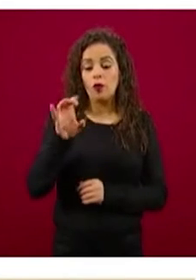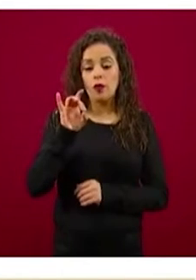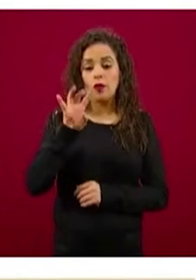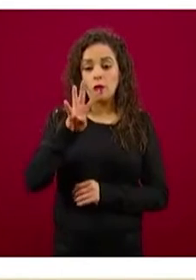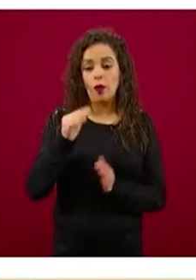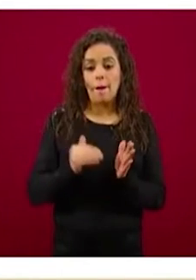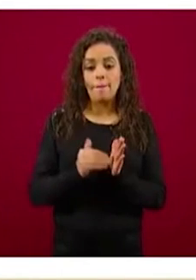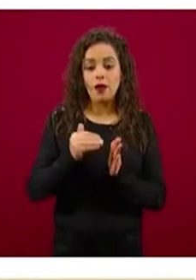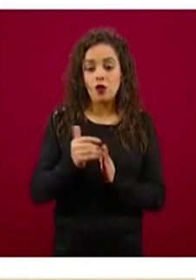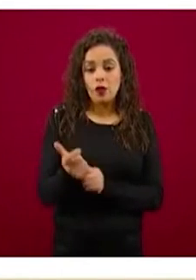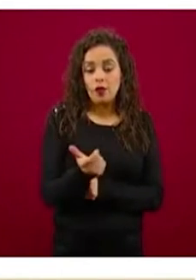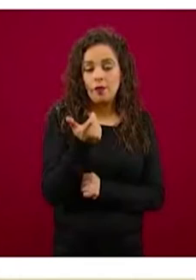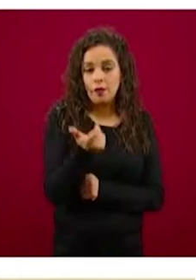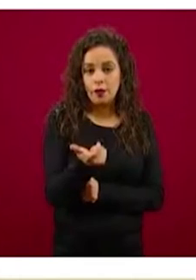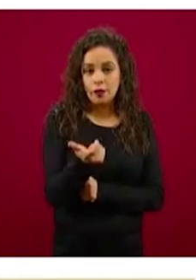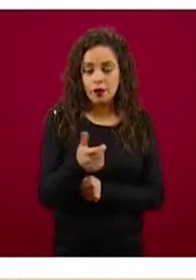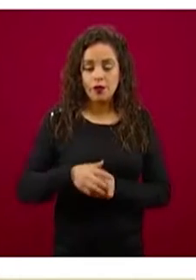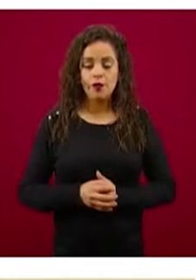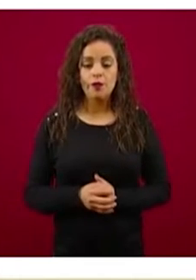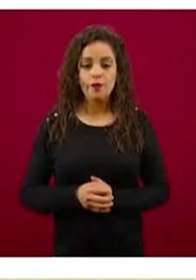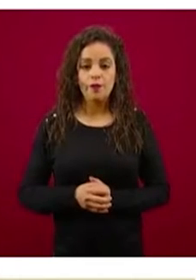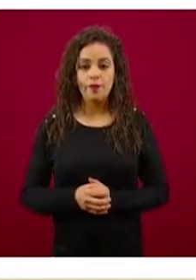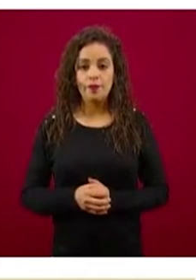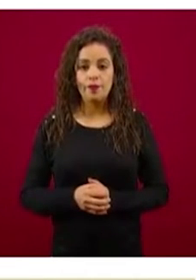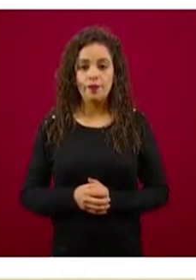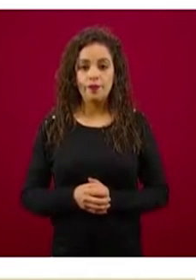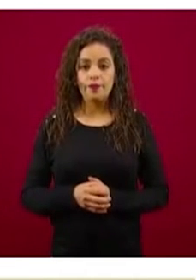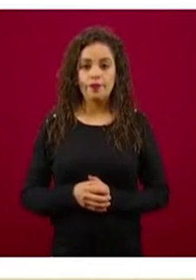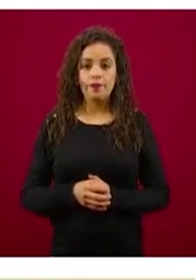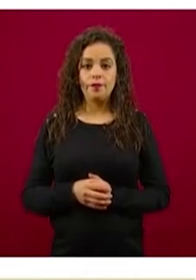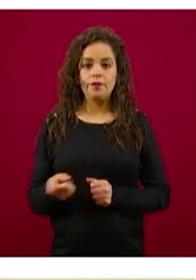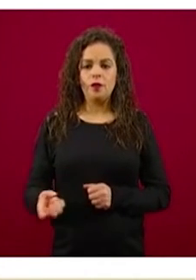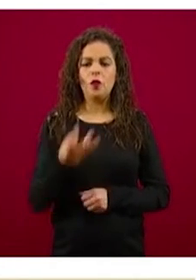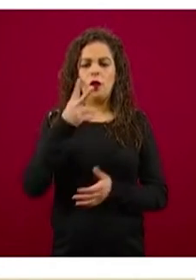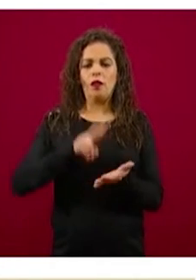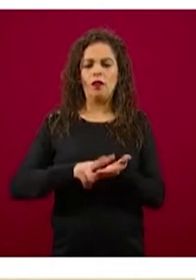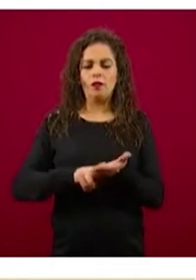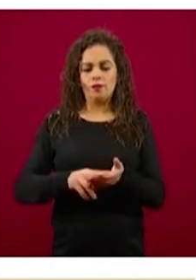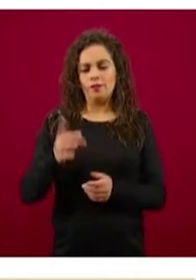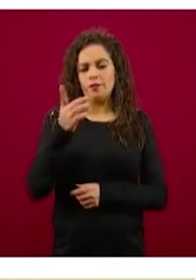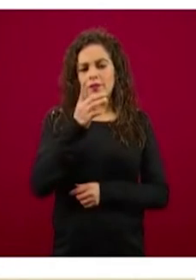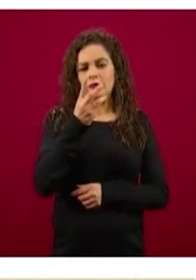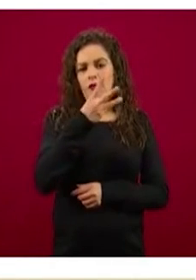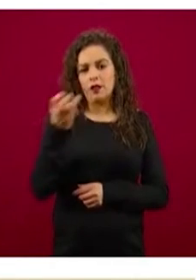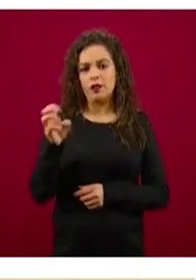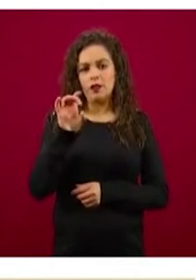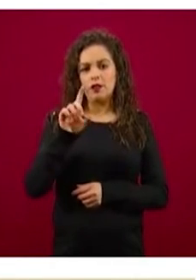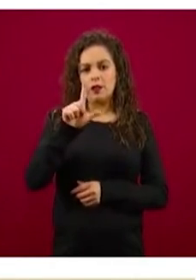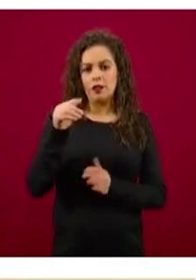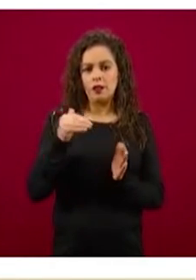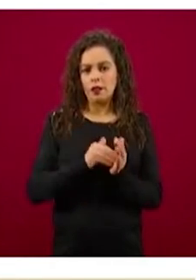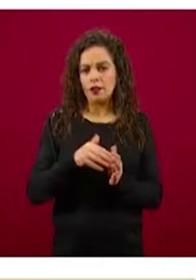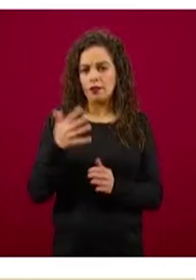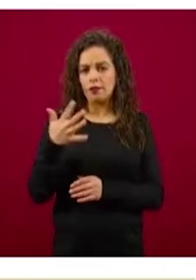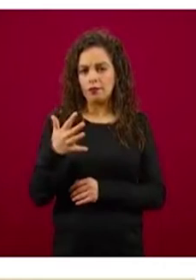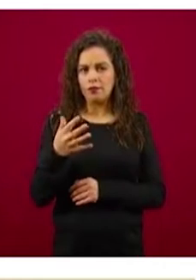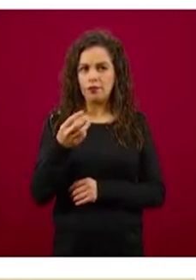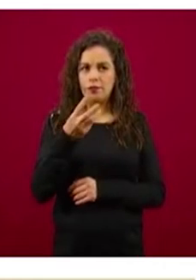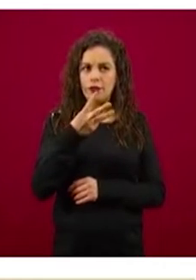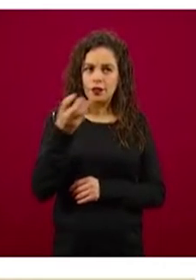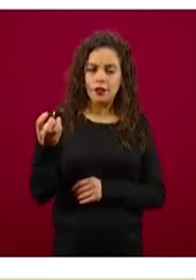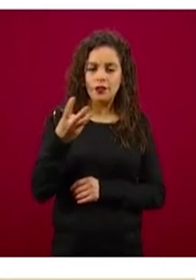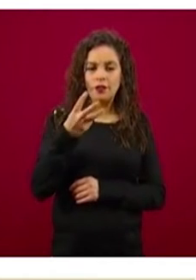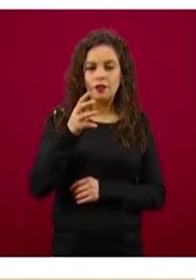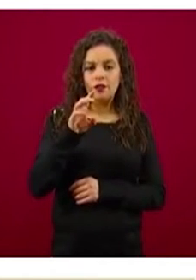de pesos que equivalen a 337 mil, poco más de 337